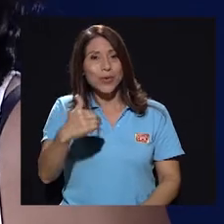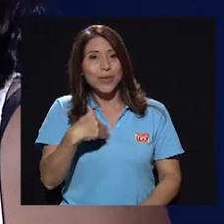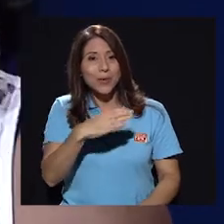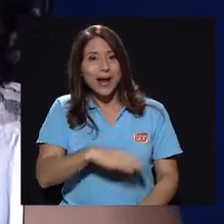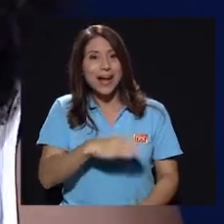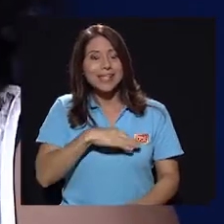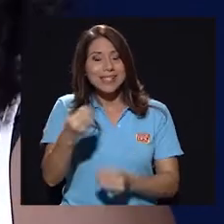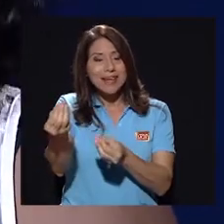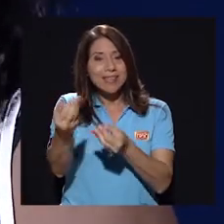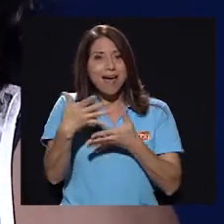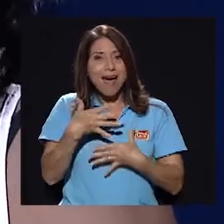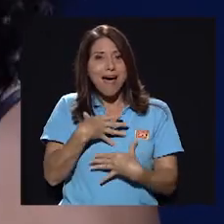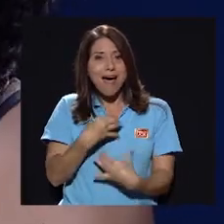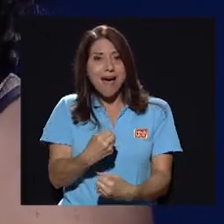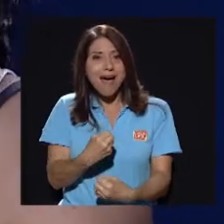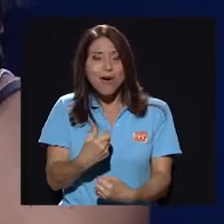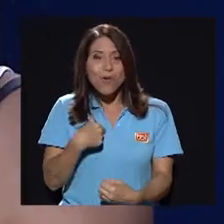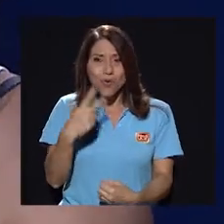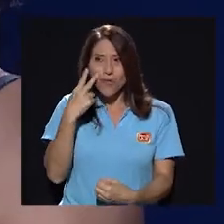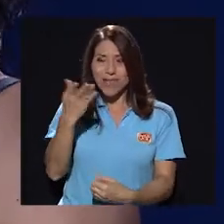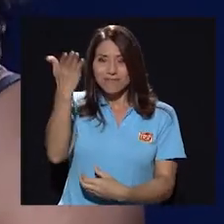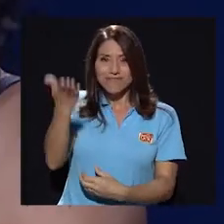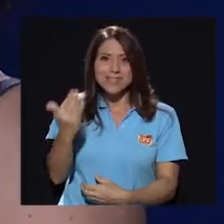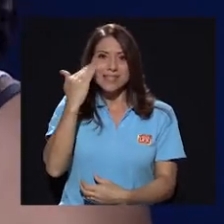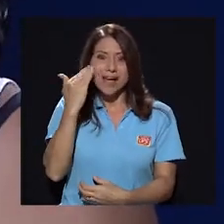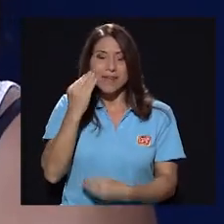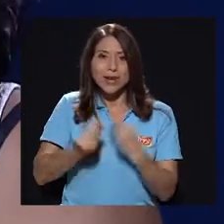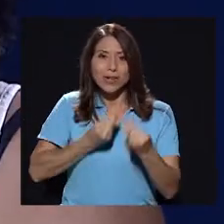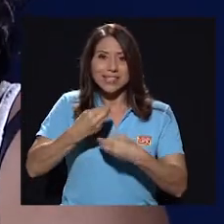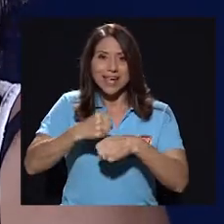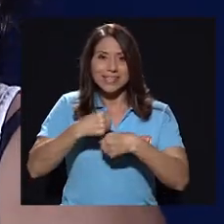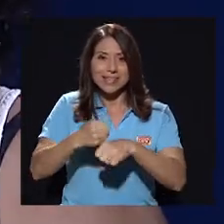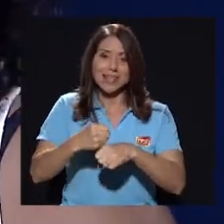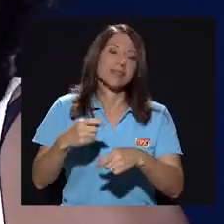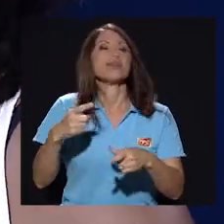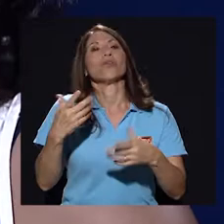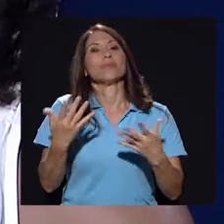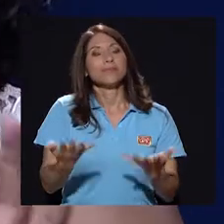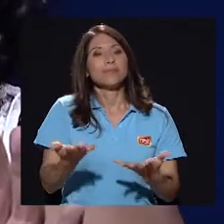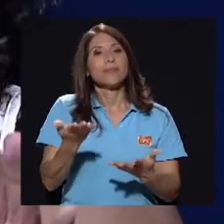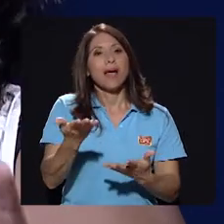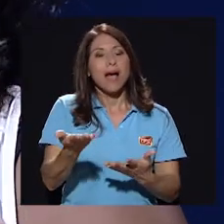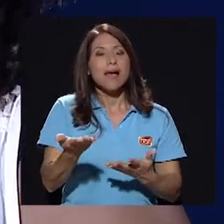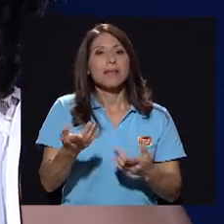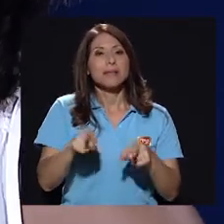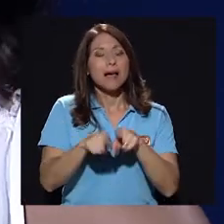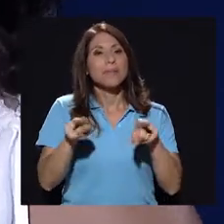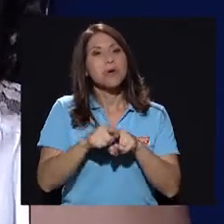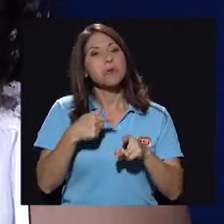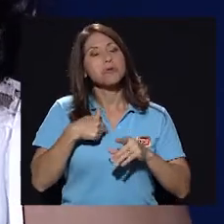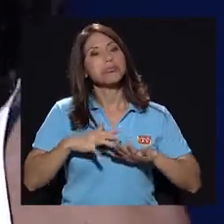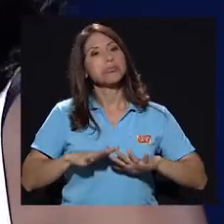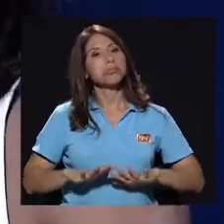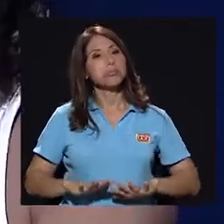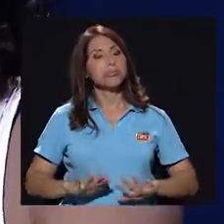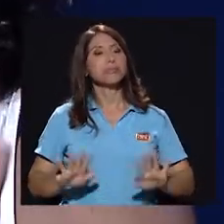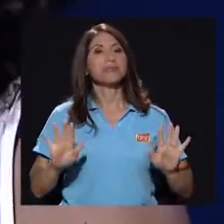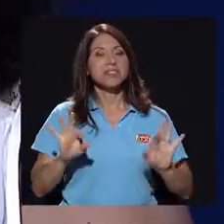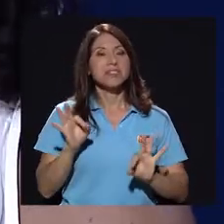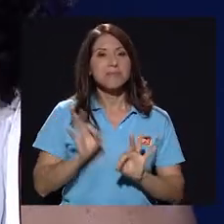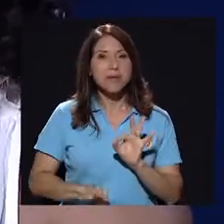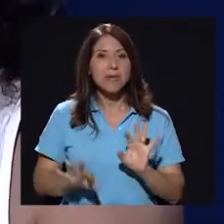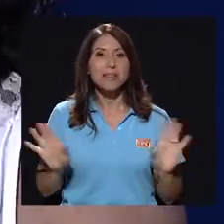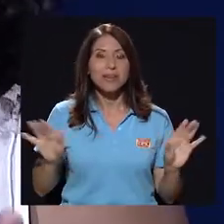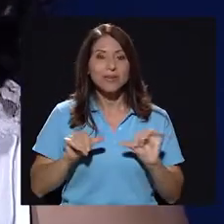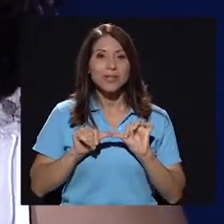característica de que da mucha confianza, de que uno ve que sabe lo que está haciendo. Entonces, ahí también como uno se relajaba y